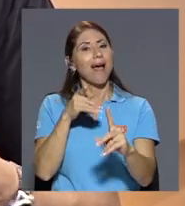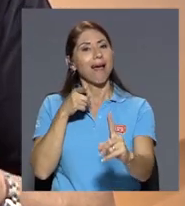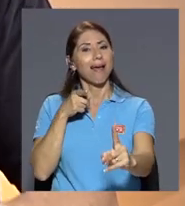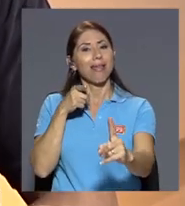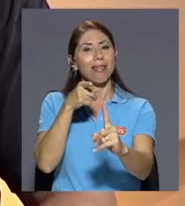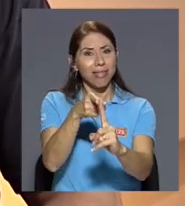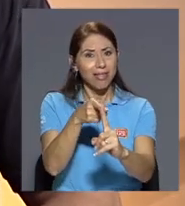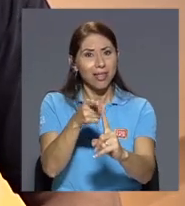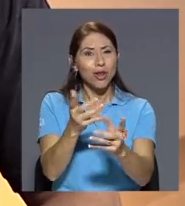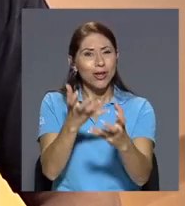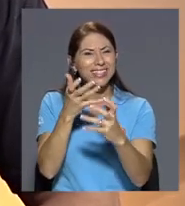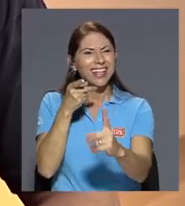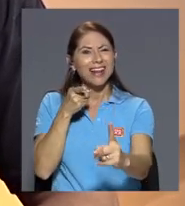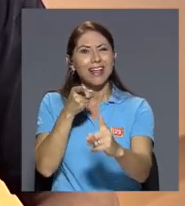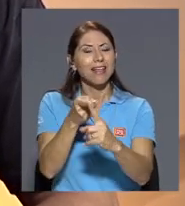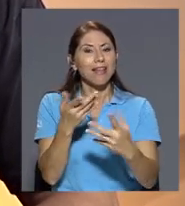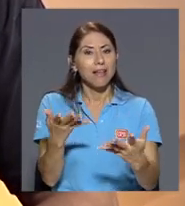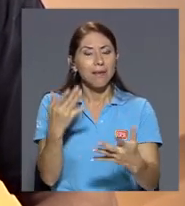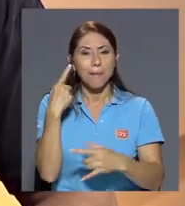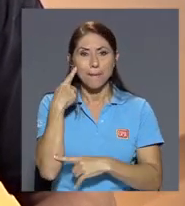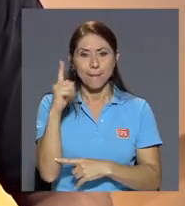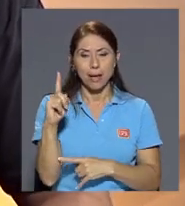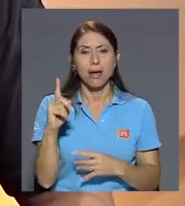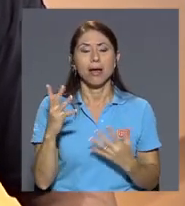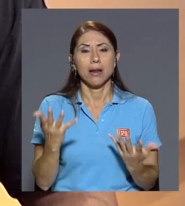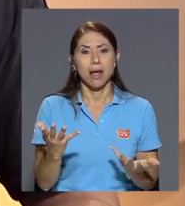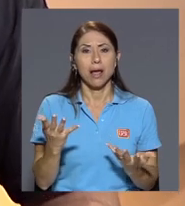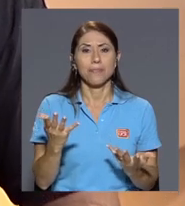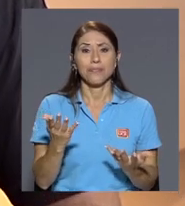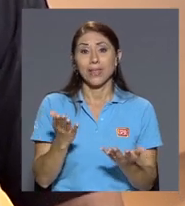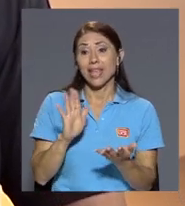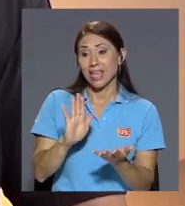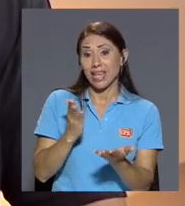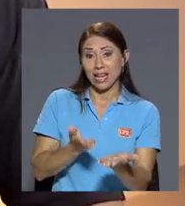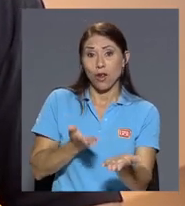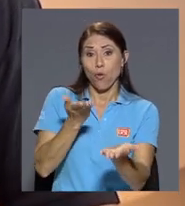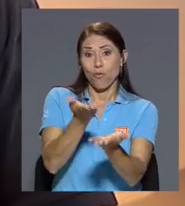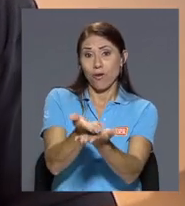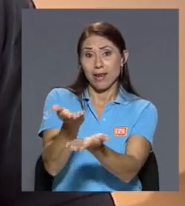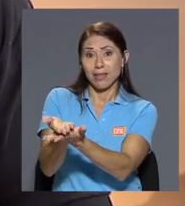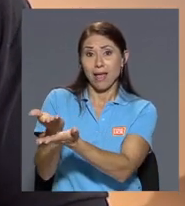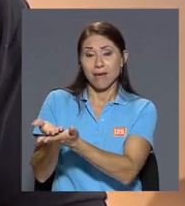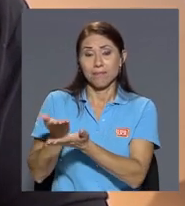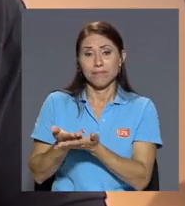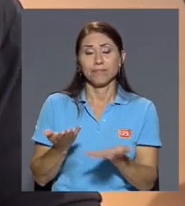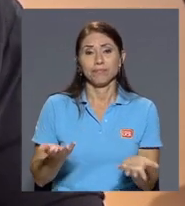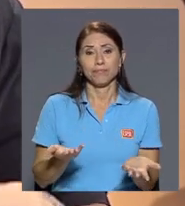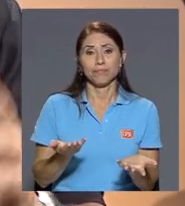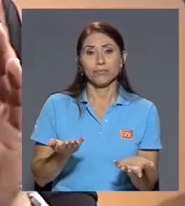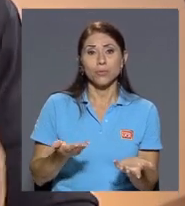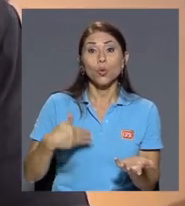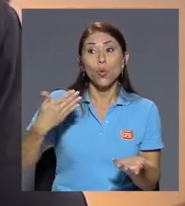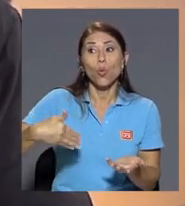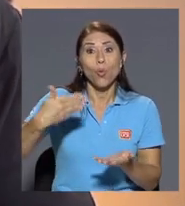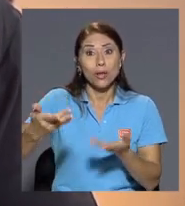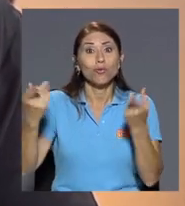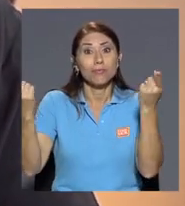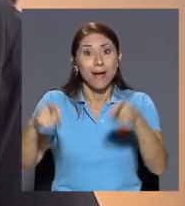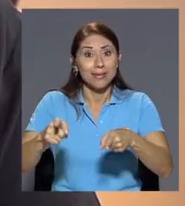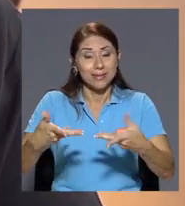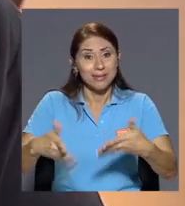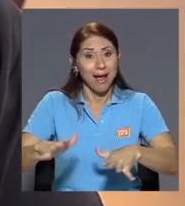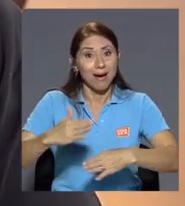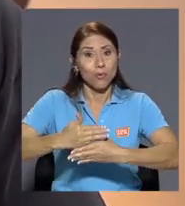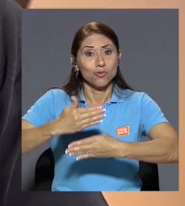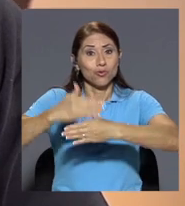de la vocación que se busca para que la oferta que se ofrezca cuando se dé el advenimiento del aeropuerto